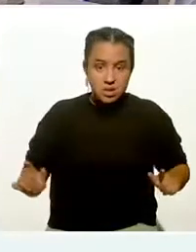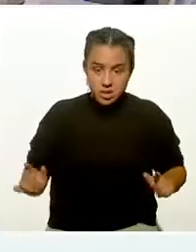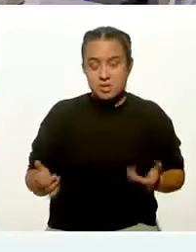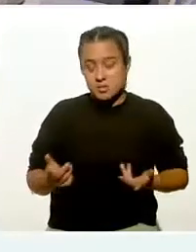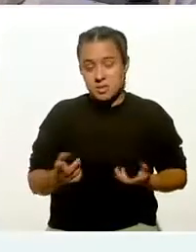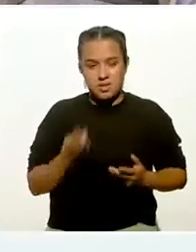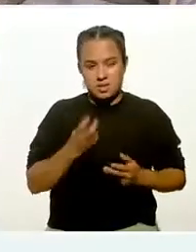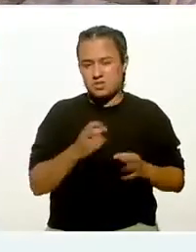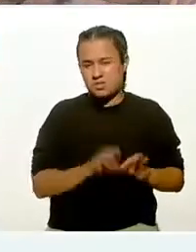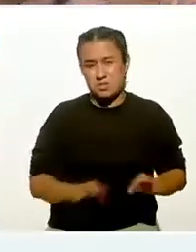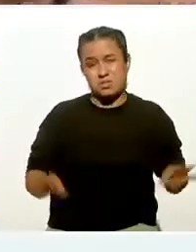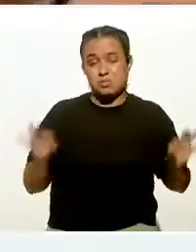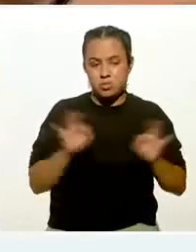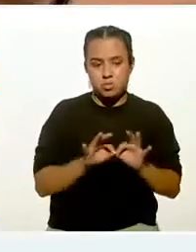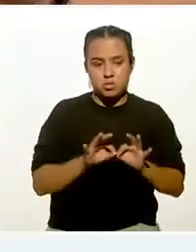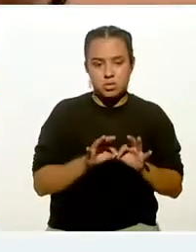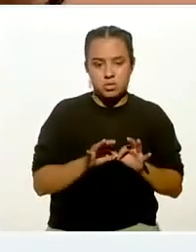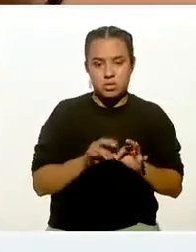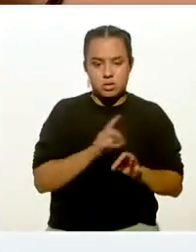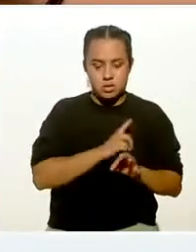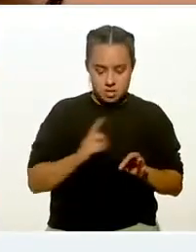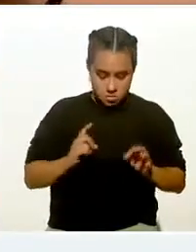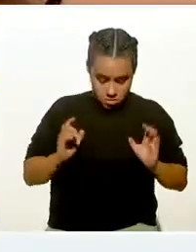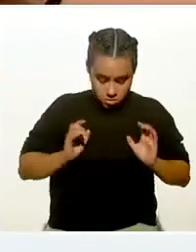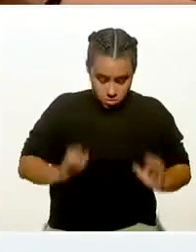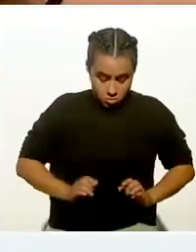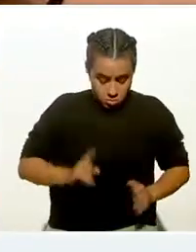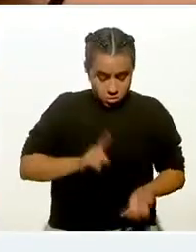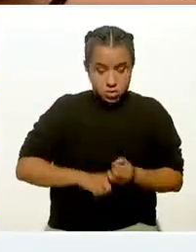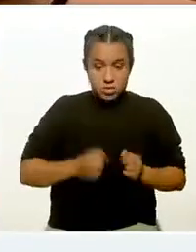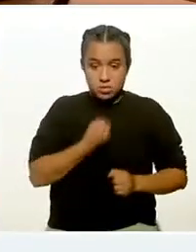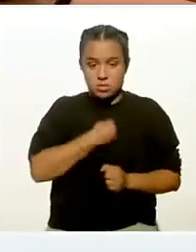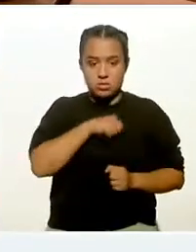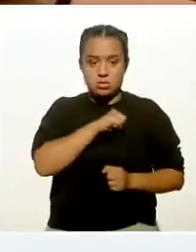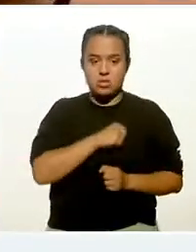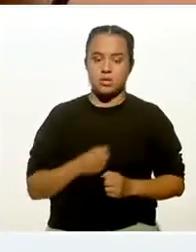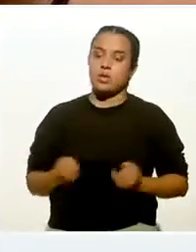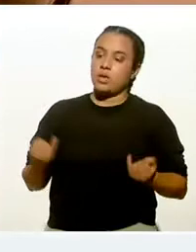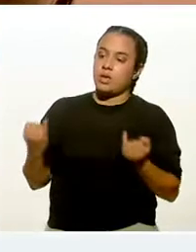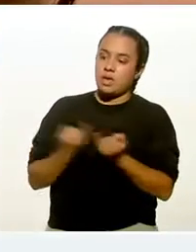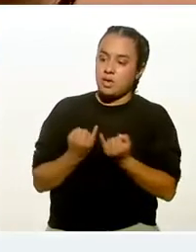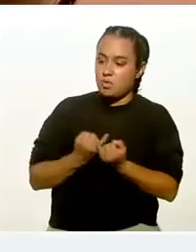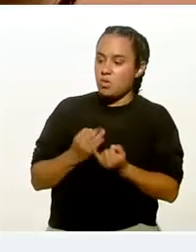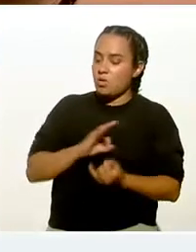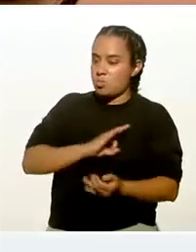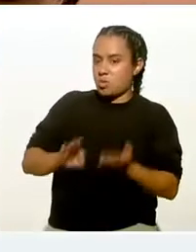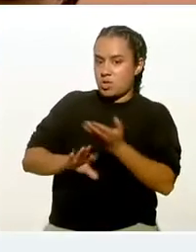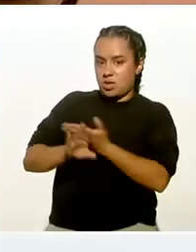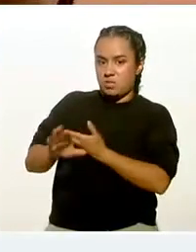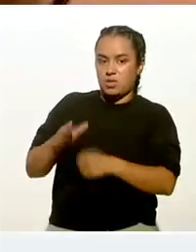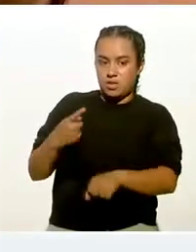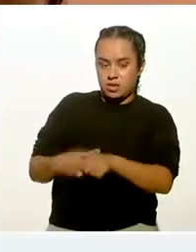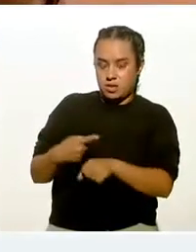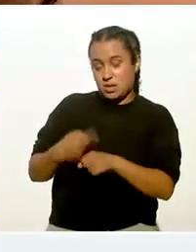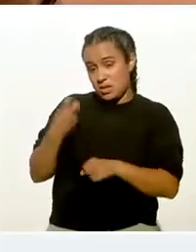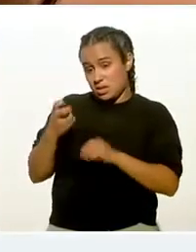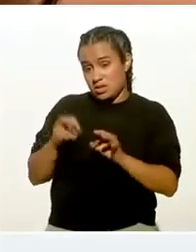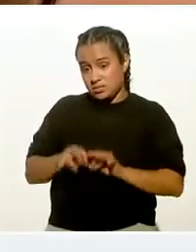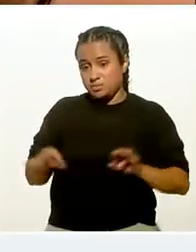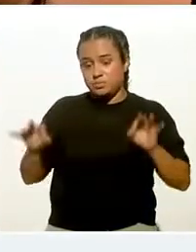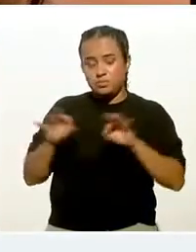importante mantener un cuerpo sano también. Y además de que te defiende contra muchísimas enfermedades. Así es. Eso es muy importante.